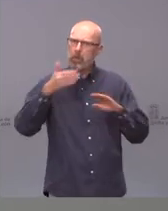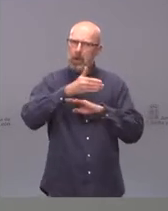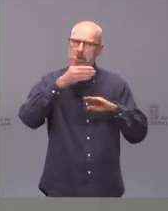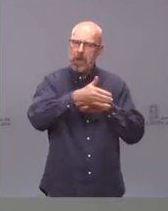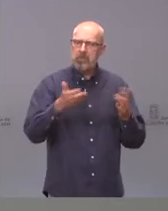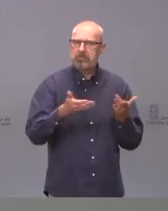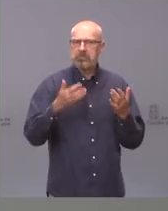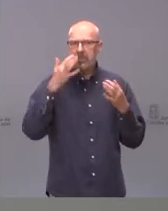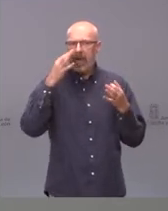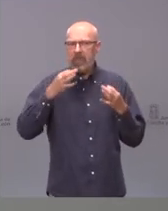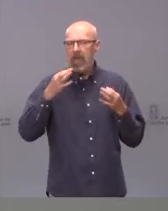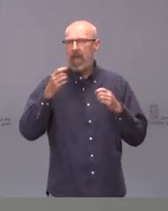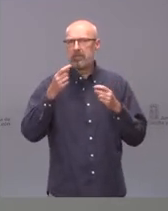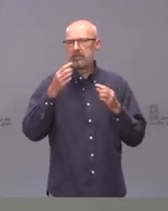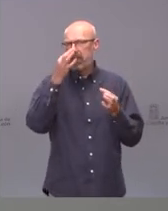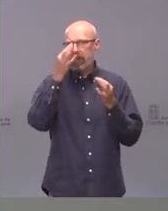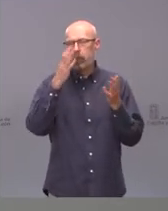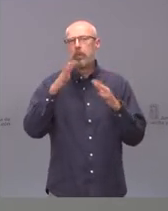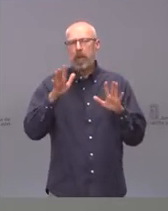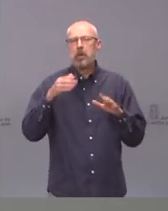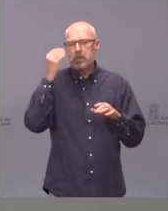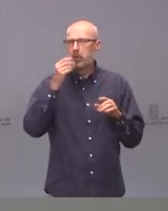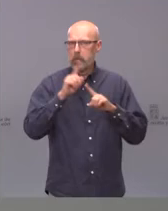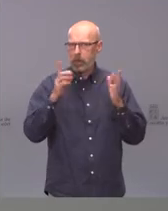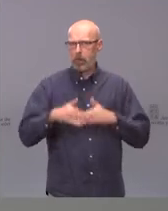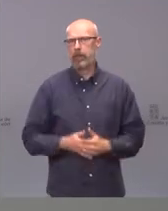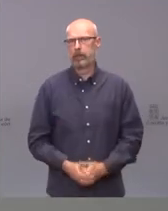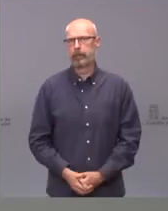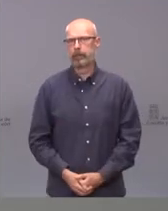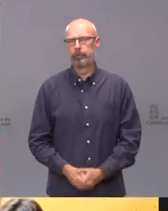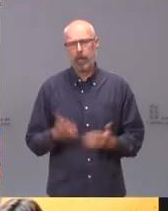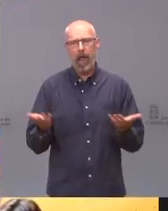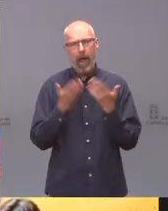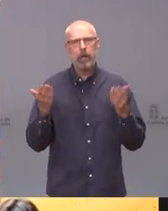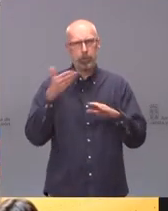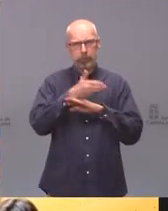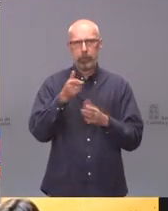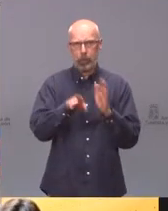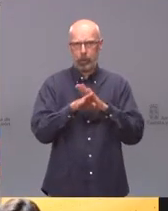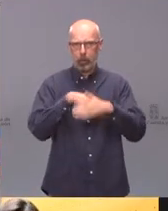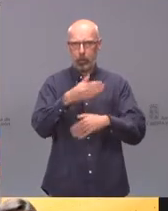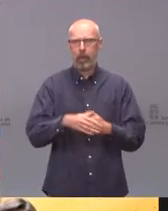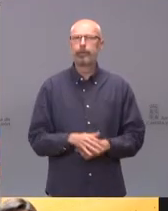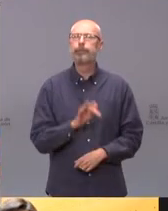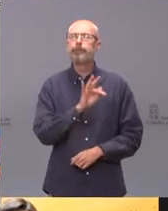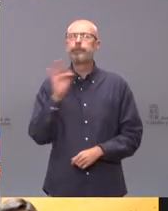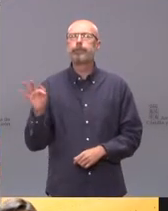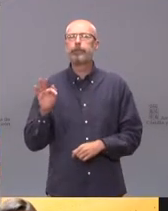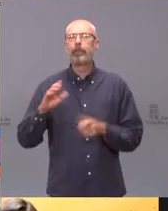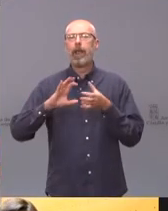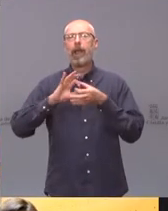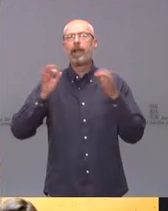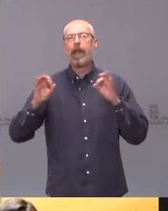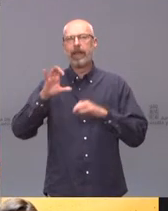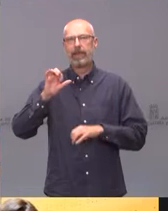todos las gracias y a seguirles animando para que lo sigan haciendo. Damos la palabra a continuación a Eva Marín de la cadena SER. Cuando